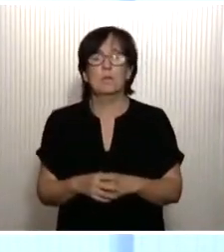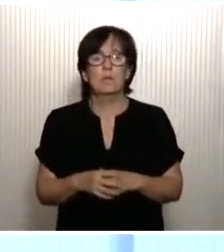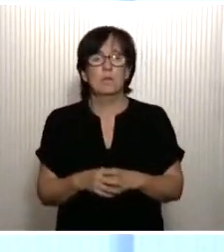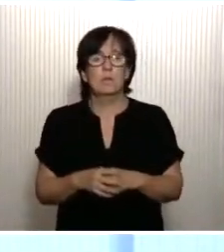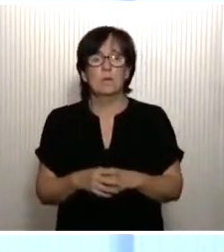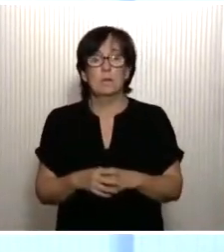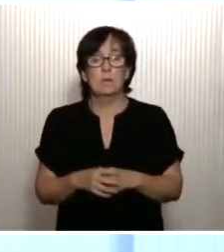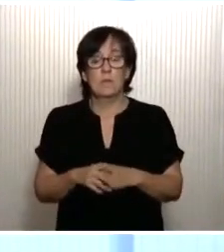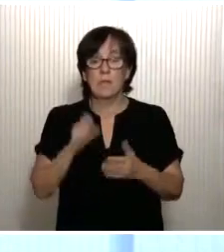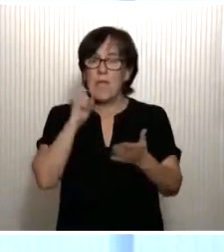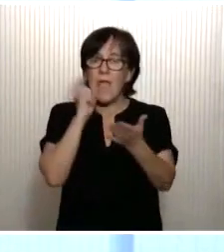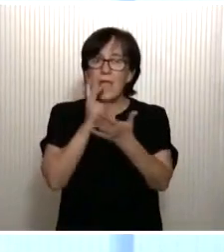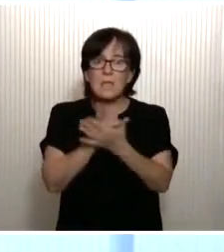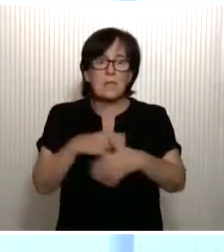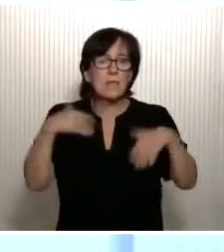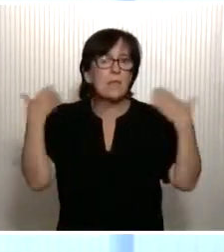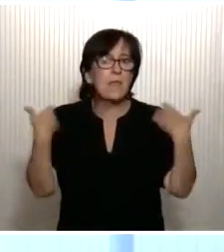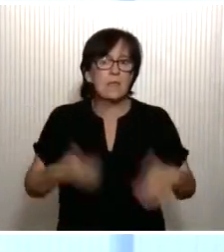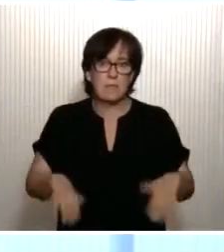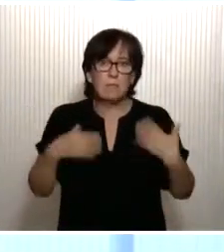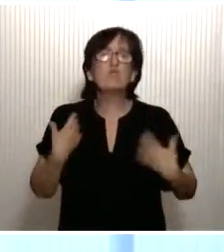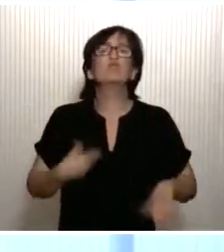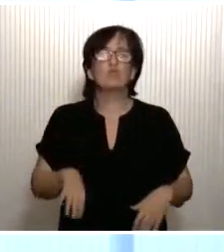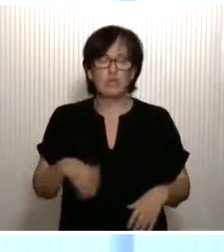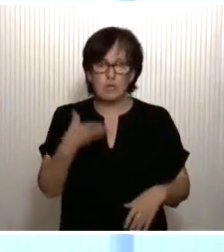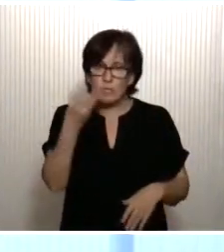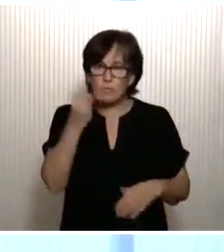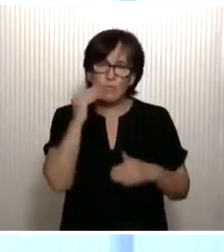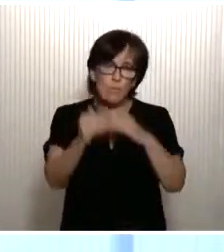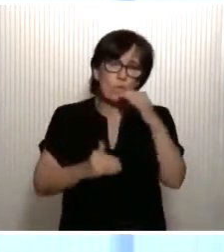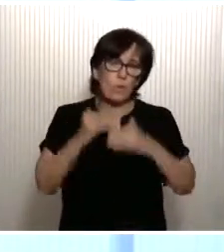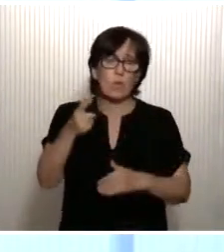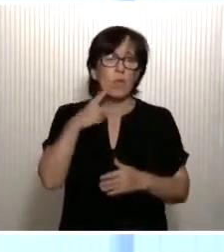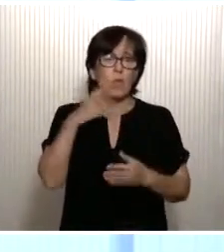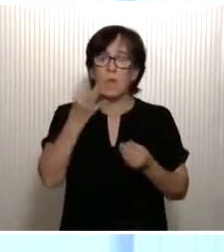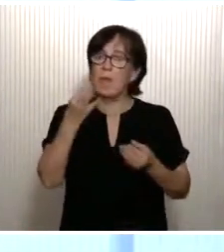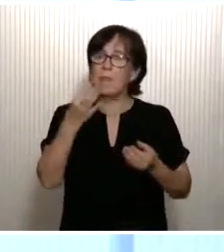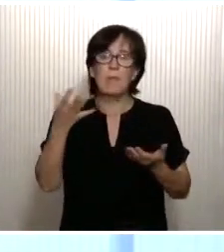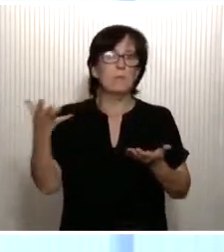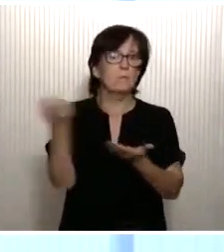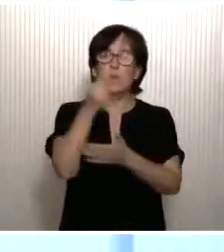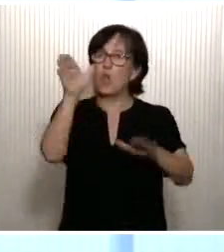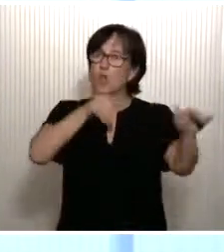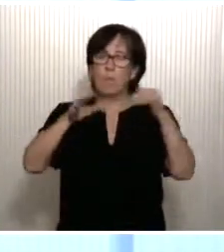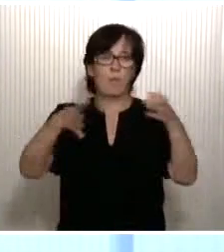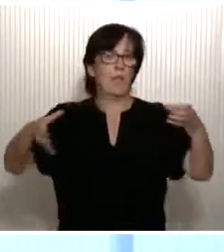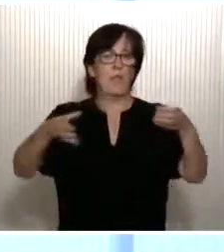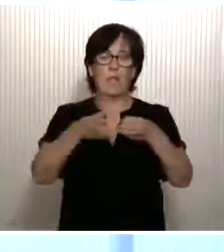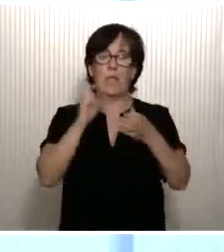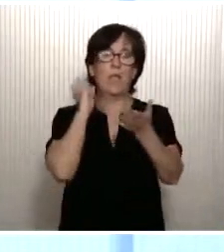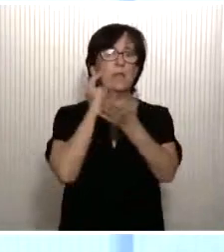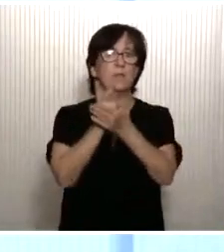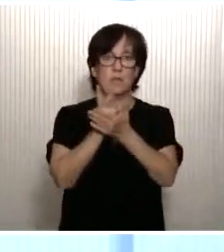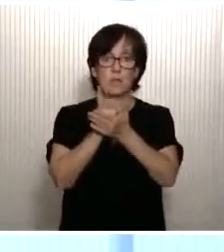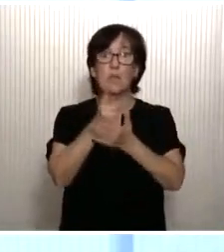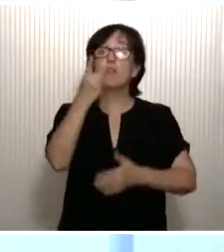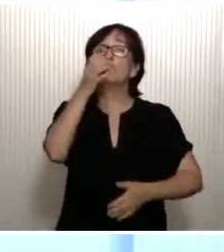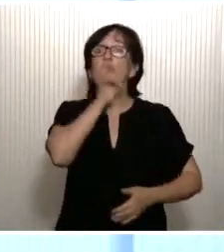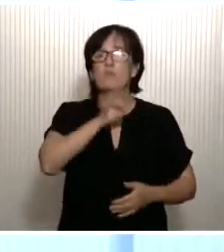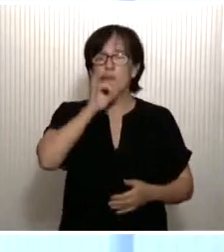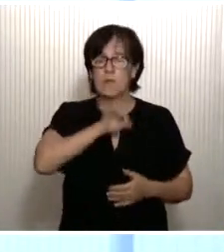El desafío es tan ingente que nos ha de convocar a todos. Es el mayor reto en un siglo.